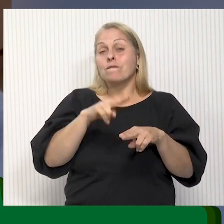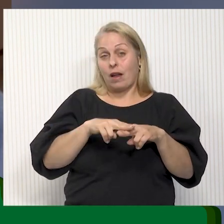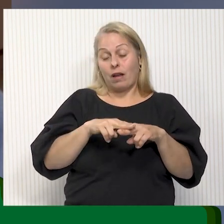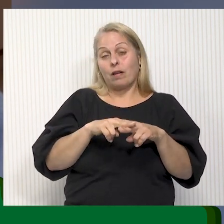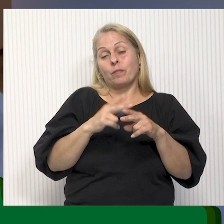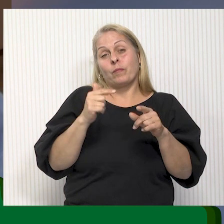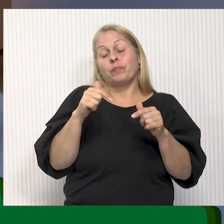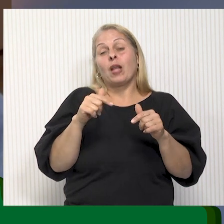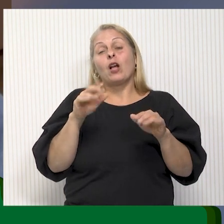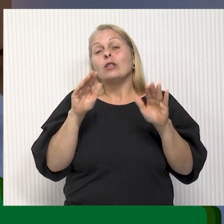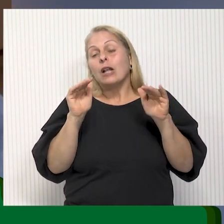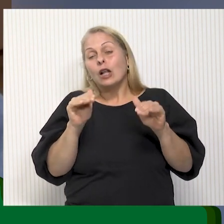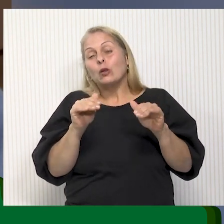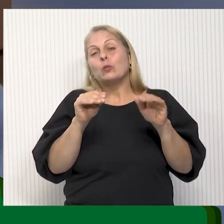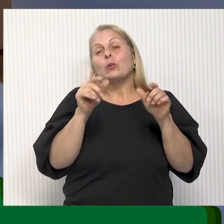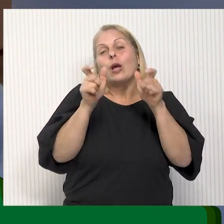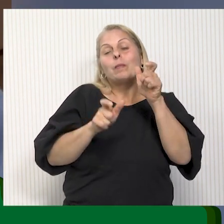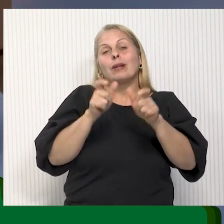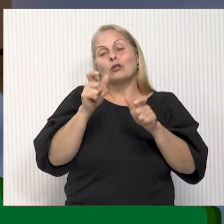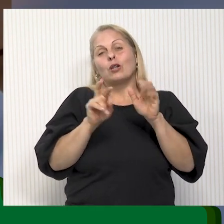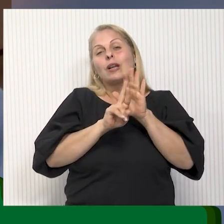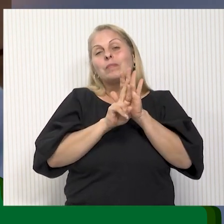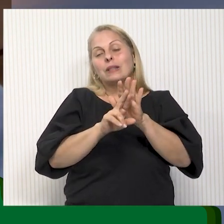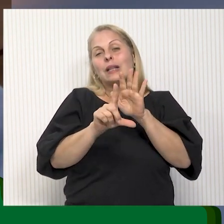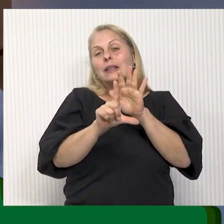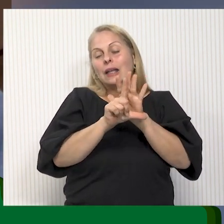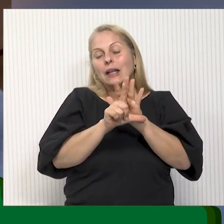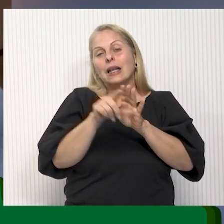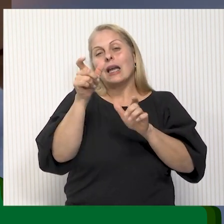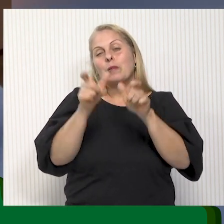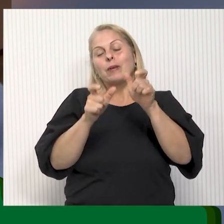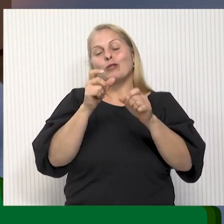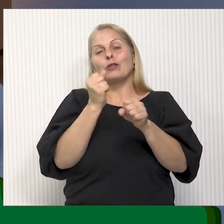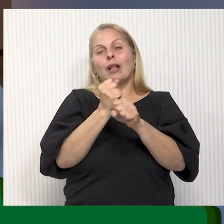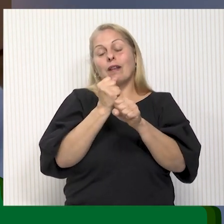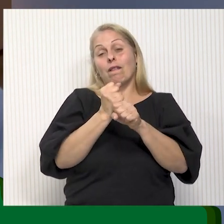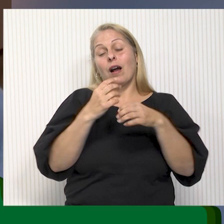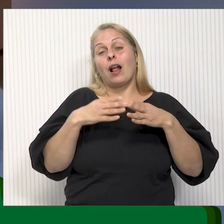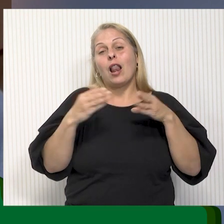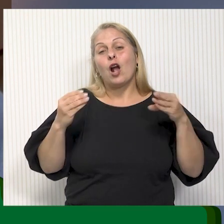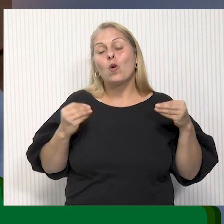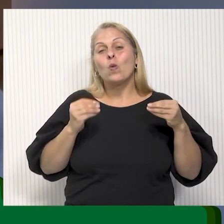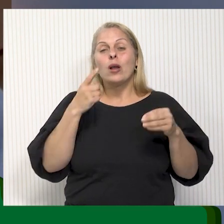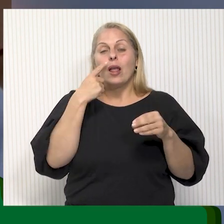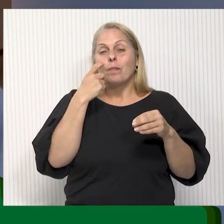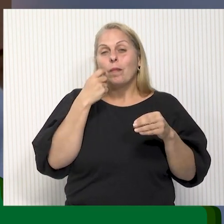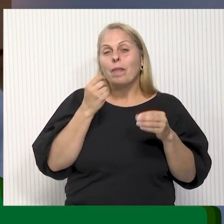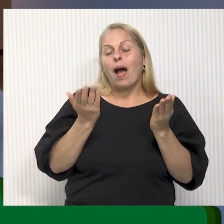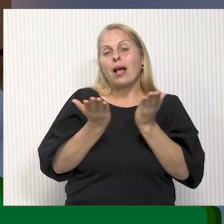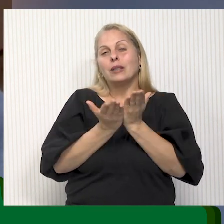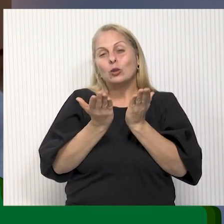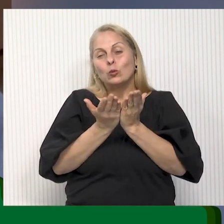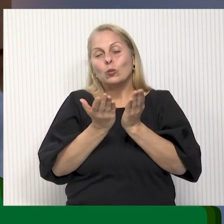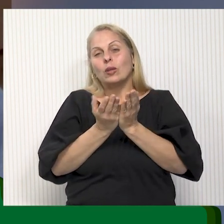Mi saludo a los autores de esta ley, a todo el personal docente y no docente, alumnos, padres y comisión de fomento, así como a las autoridades